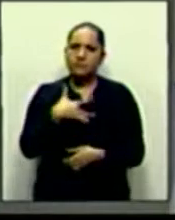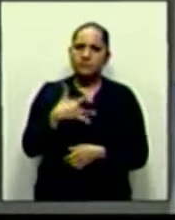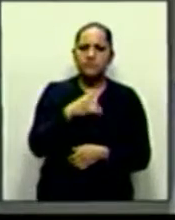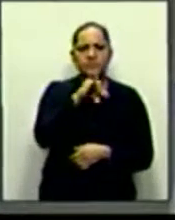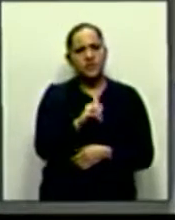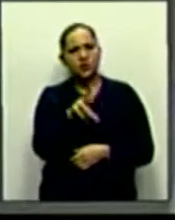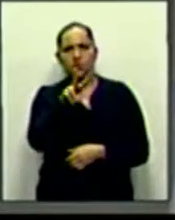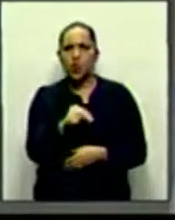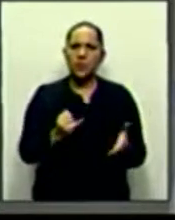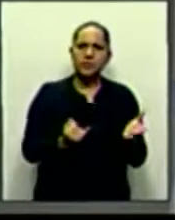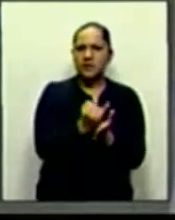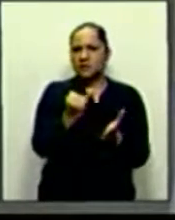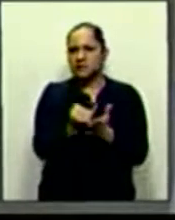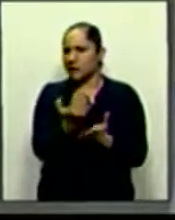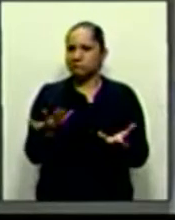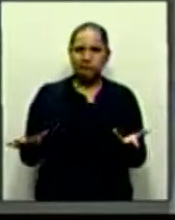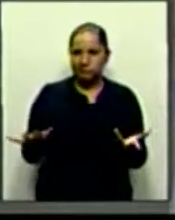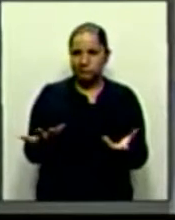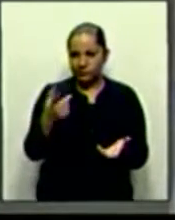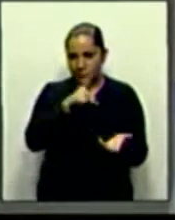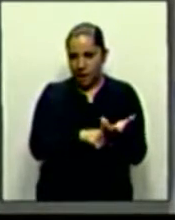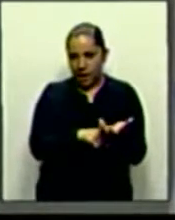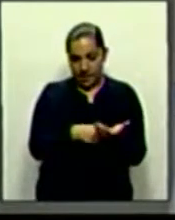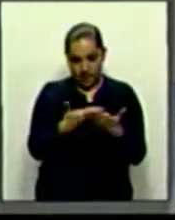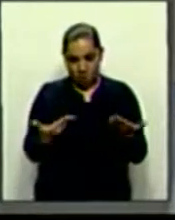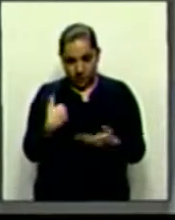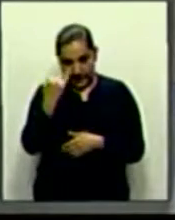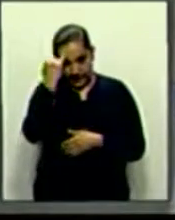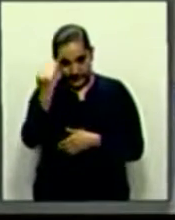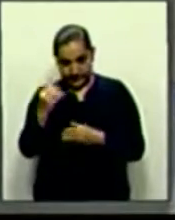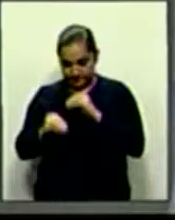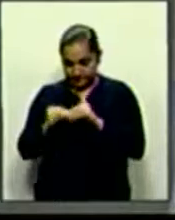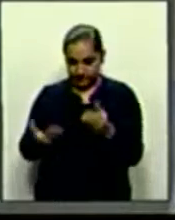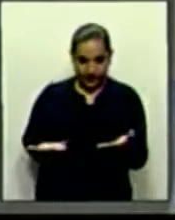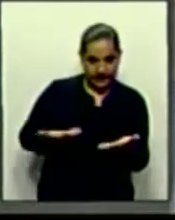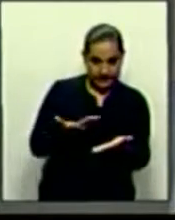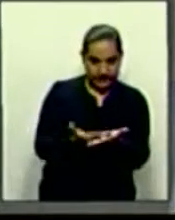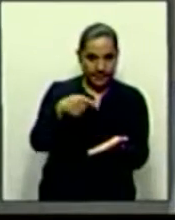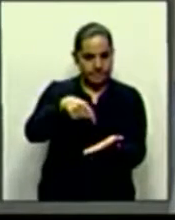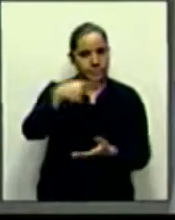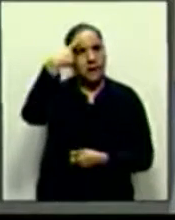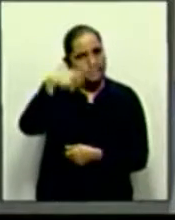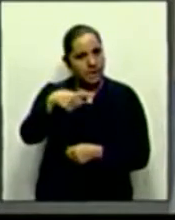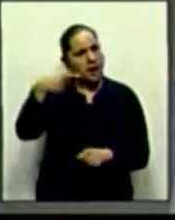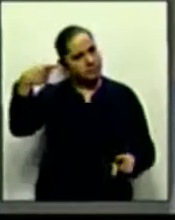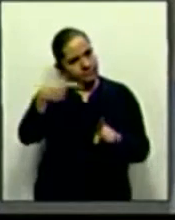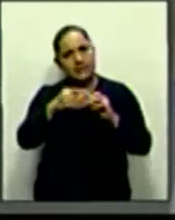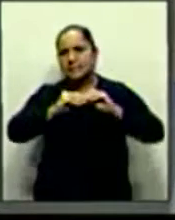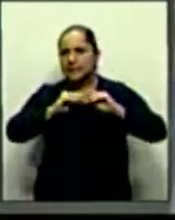hacendaria. La presente iniciativa pretende transparentar esas decisiones que toma el SAT.